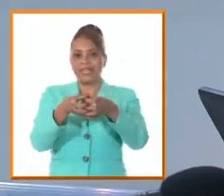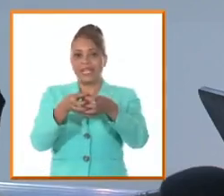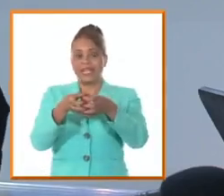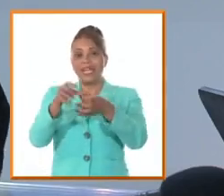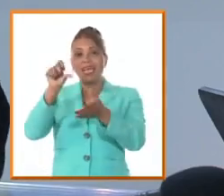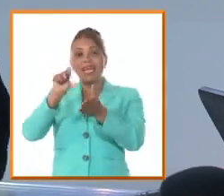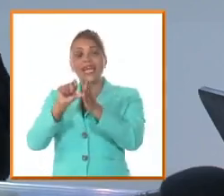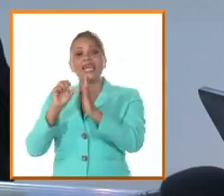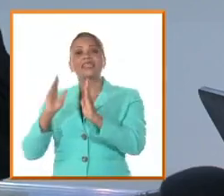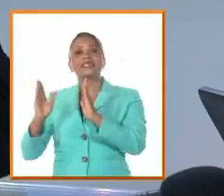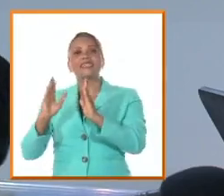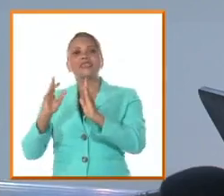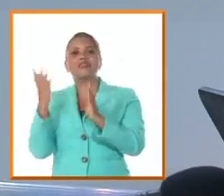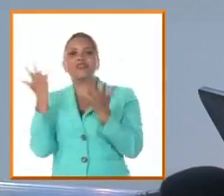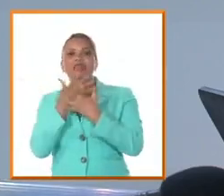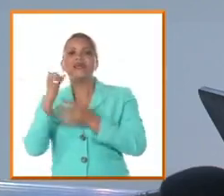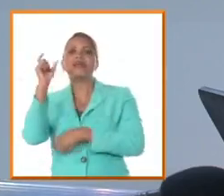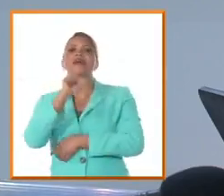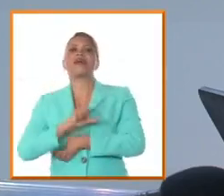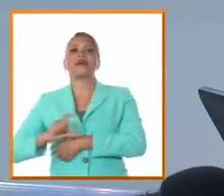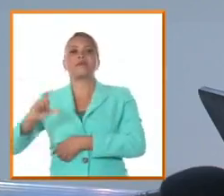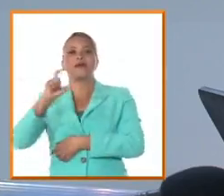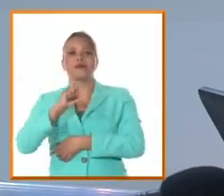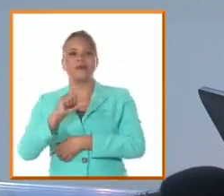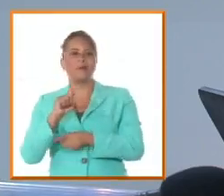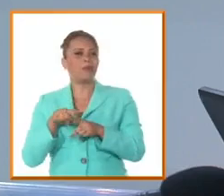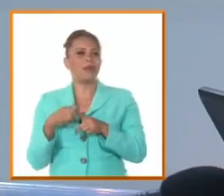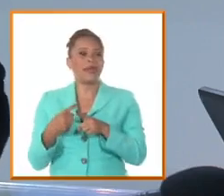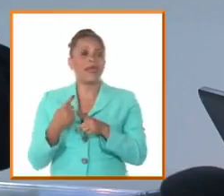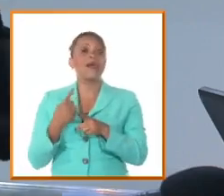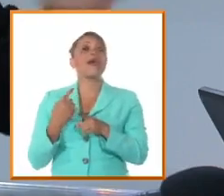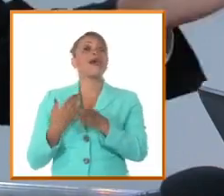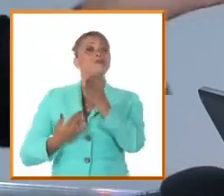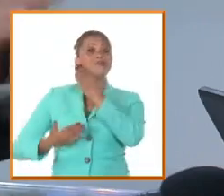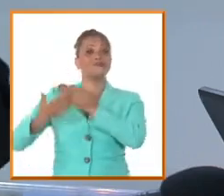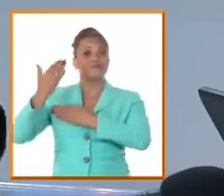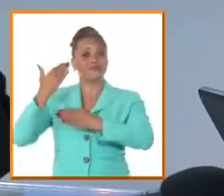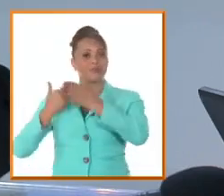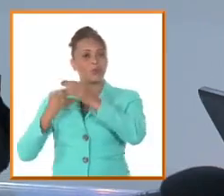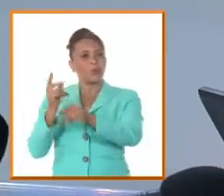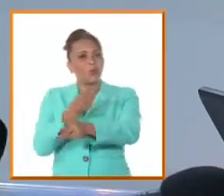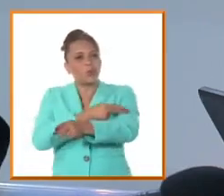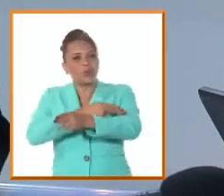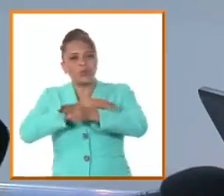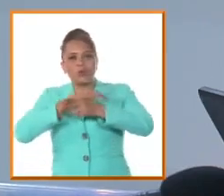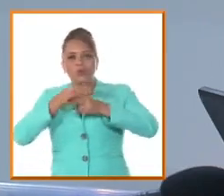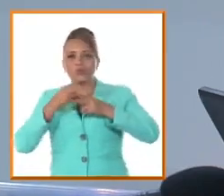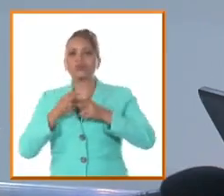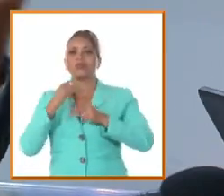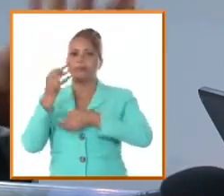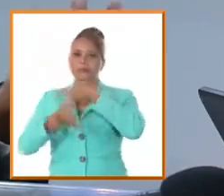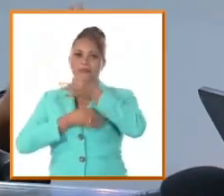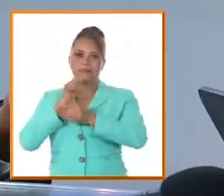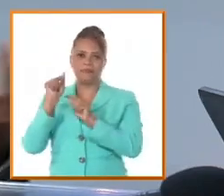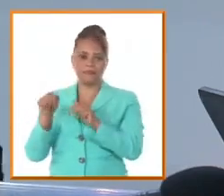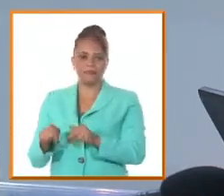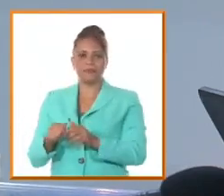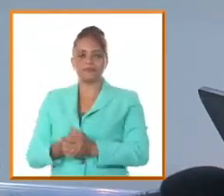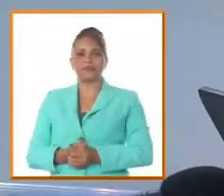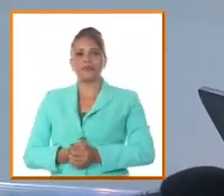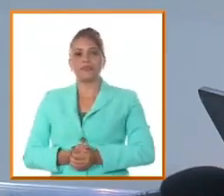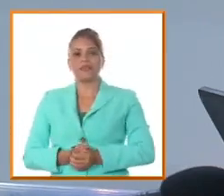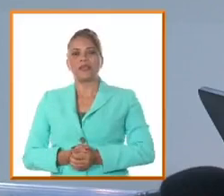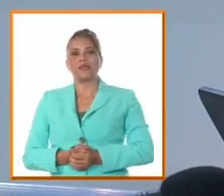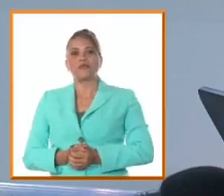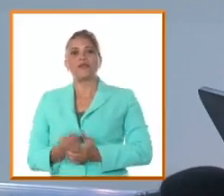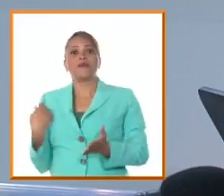centro ha sido el Camagüe por su tradición que ya se ha explicado aquí cuando Aramonte